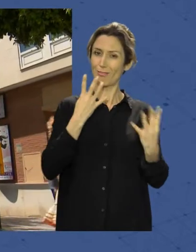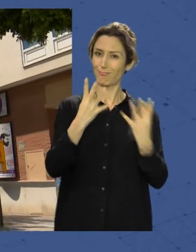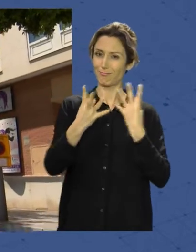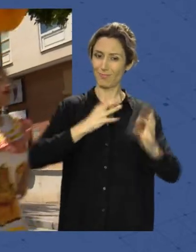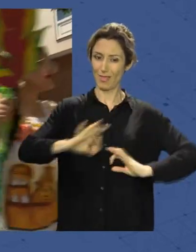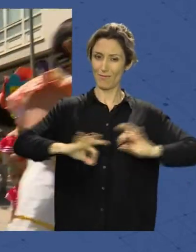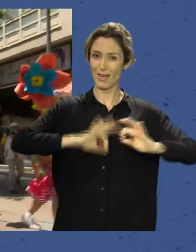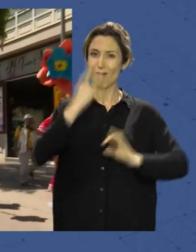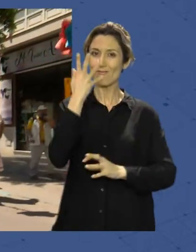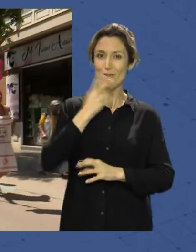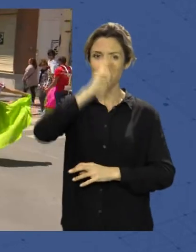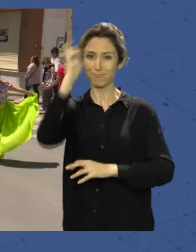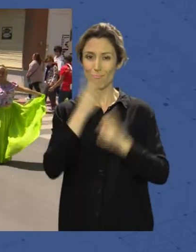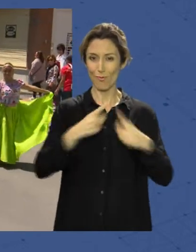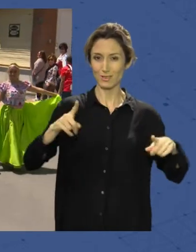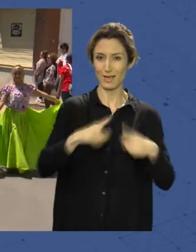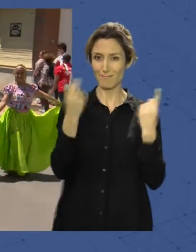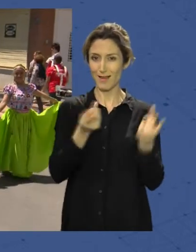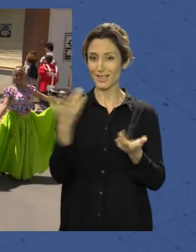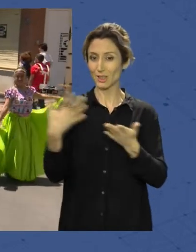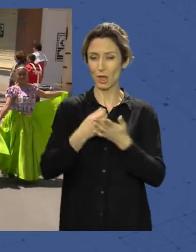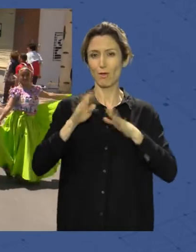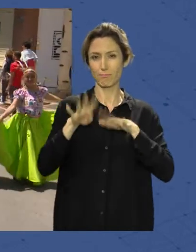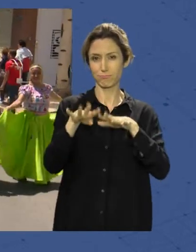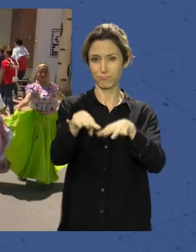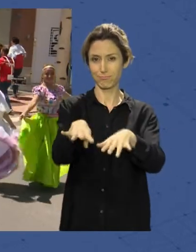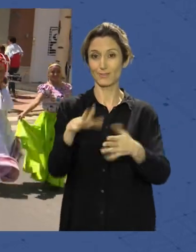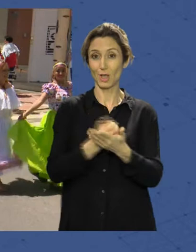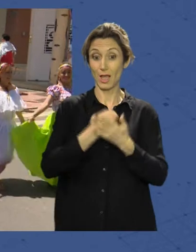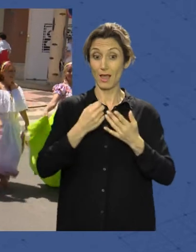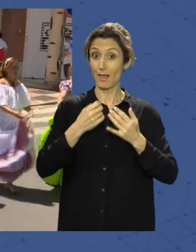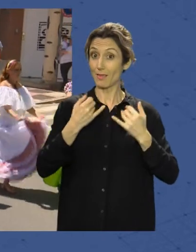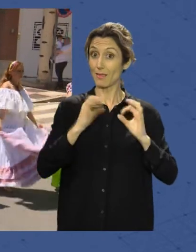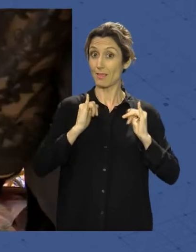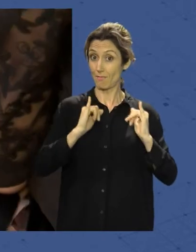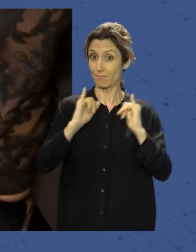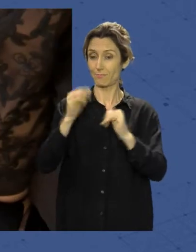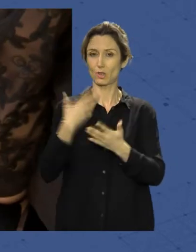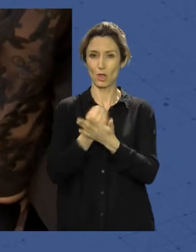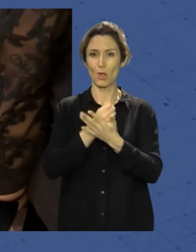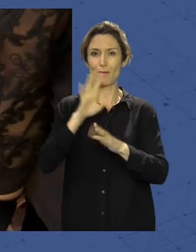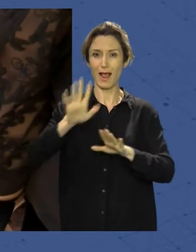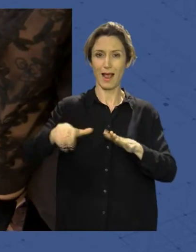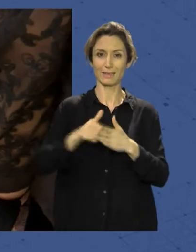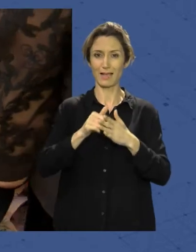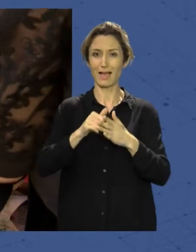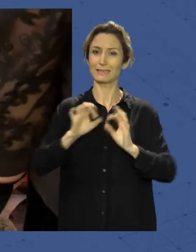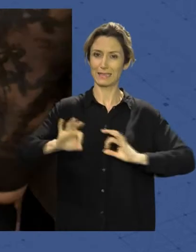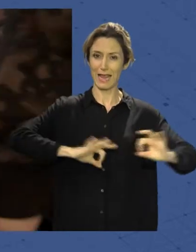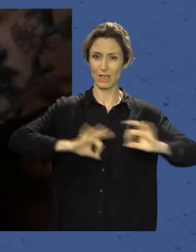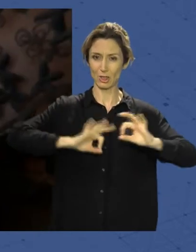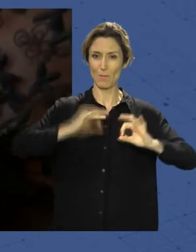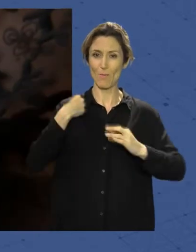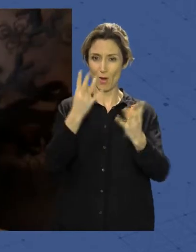colorido, la música y el baile ha acompañado todo el pasacalles. El desfile tuvo como meta su llegada el Anfiteatro de la Arambla, donde se repartieron miles de